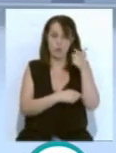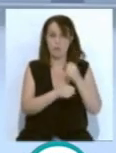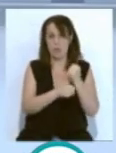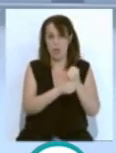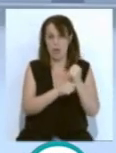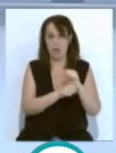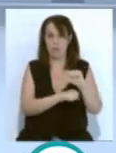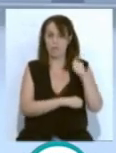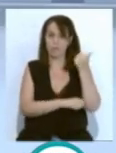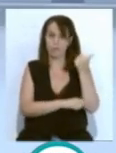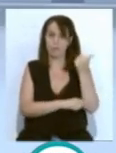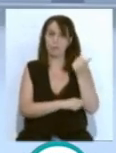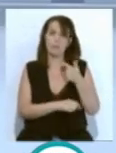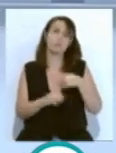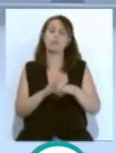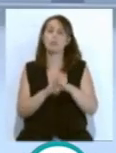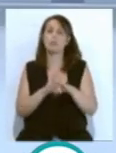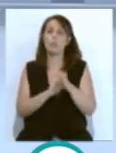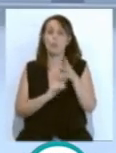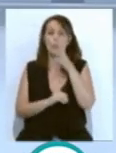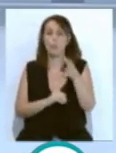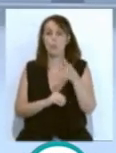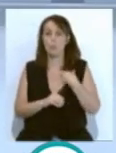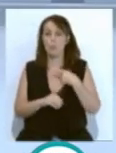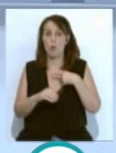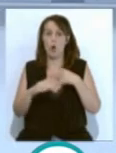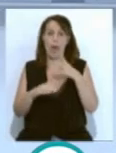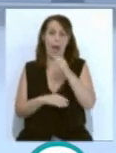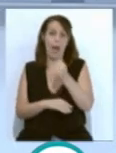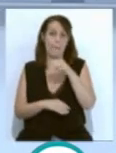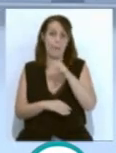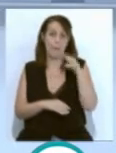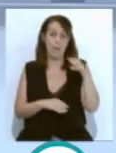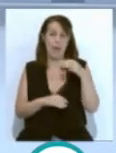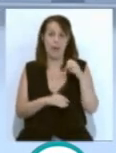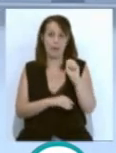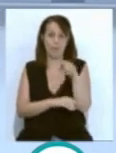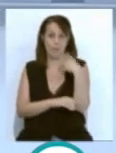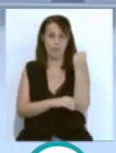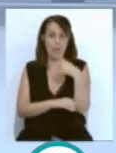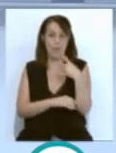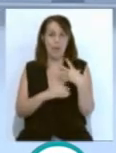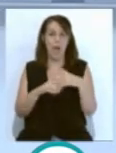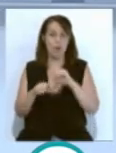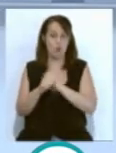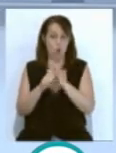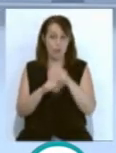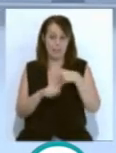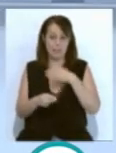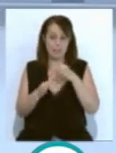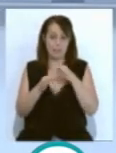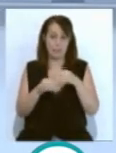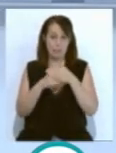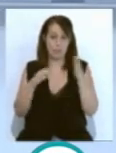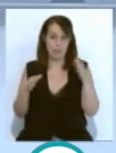de sus trabajadores. Y continuamos porque la APP Radar COVID se estrenará en septiembre tras la prueba piloto